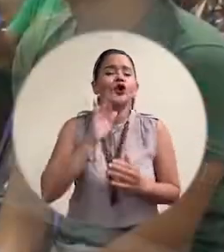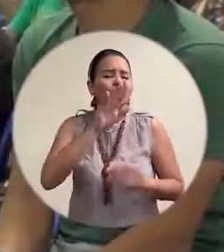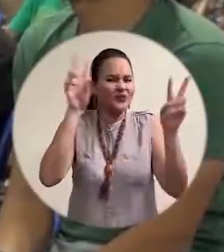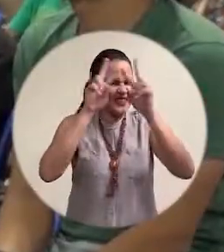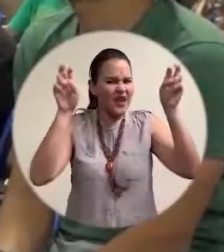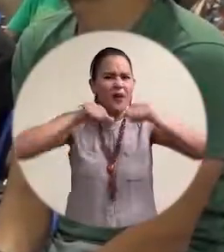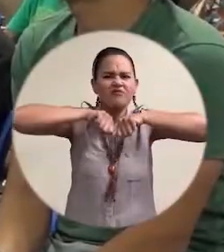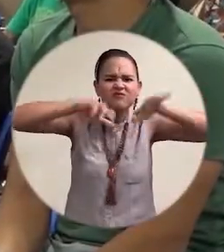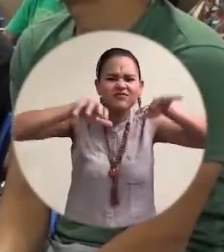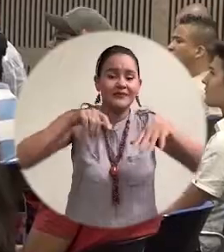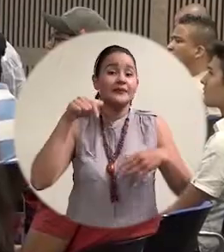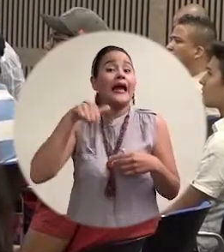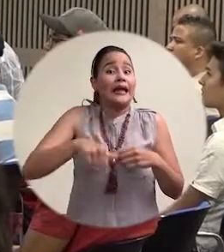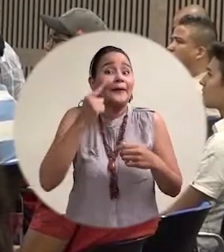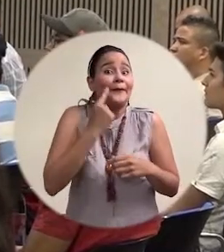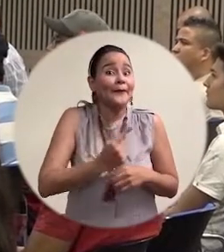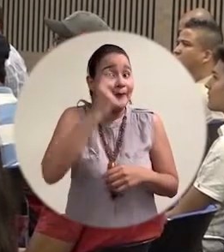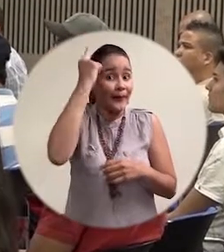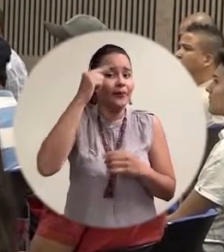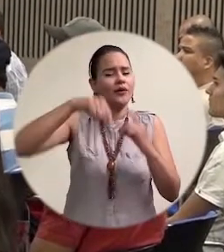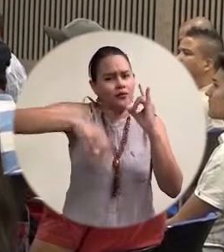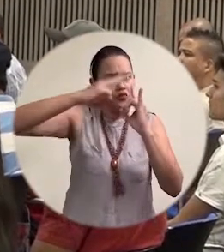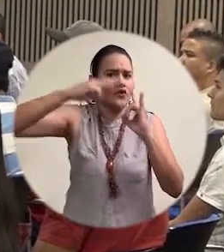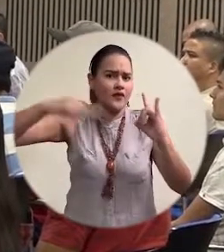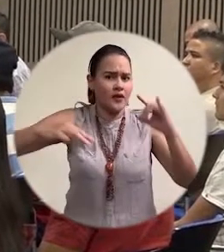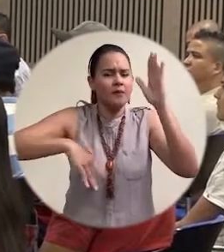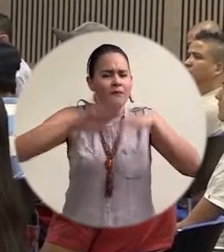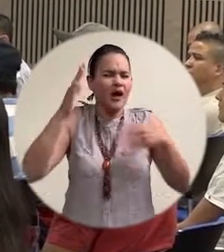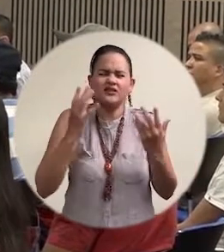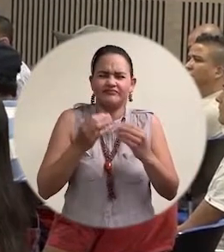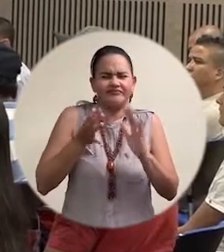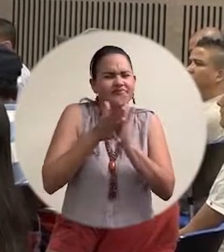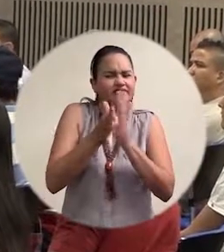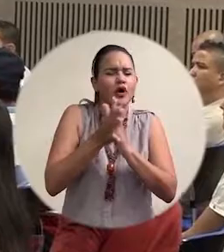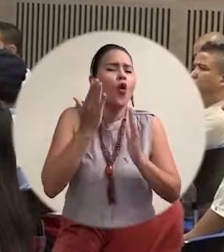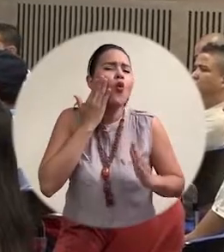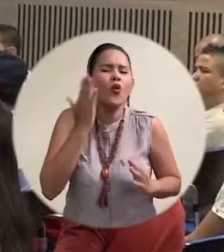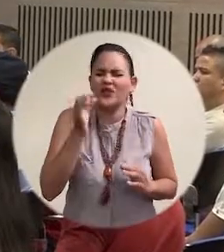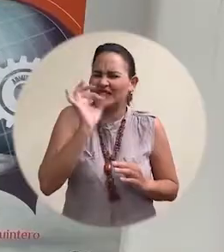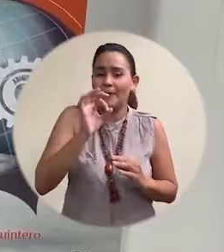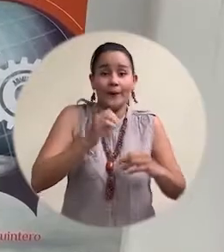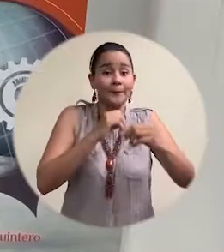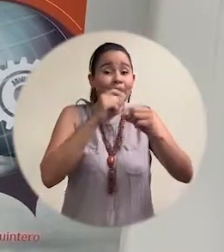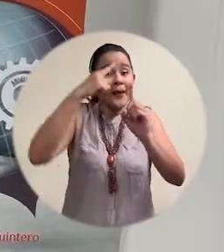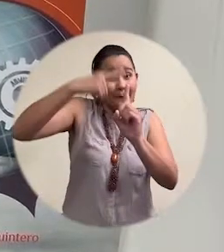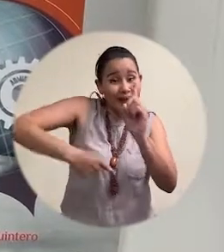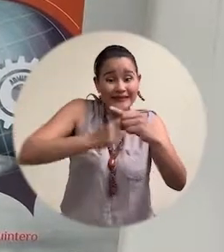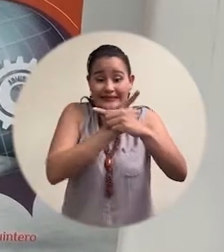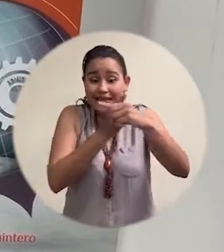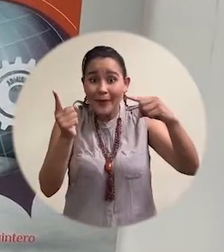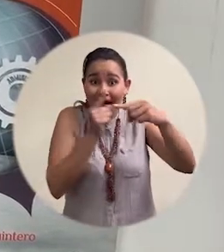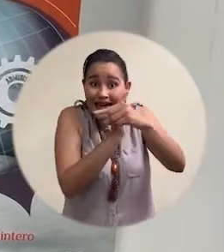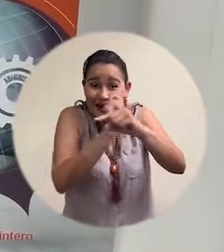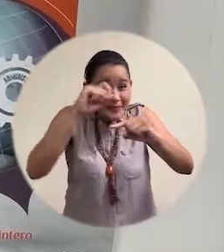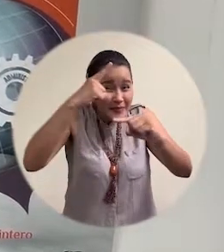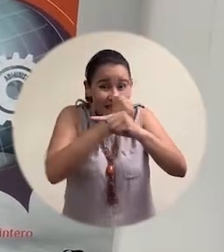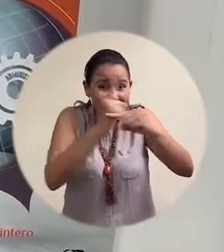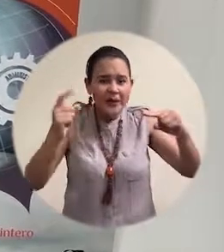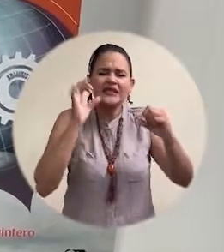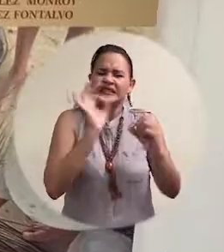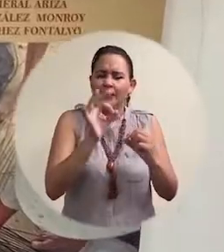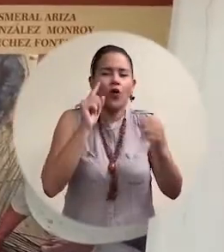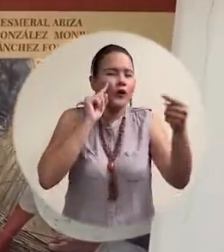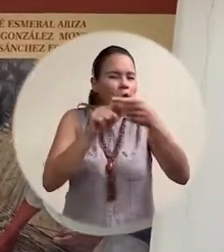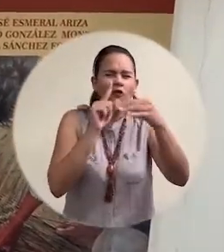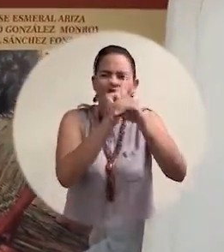Estas jornadas de divulgación que se realizan por primera vez en la institución se desarrollarán la primera semana de cada mes y se presentarán las investigaciones de